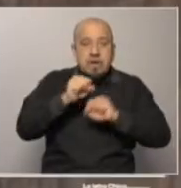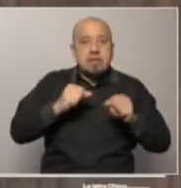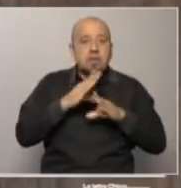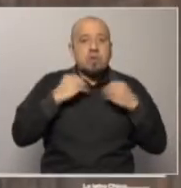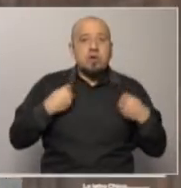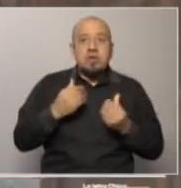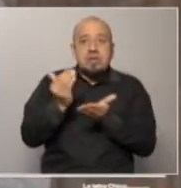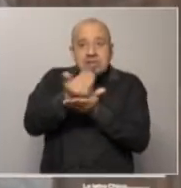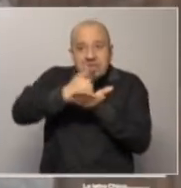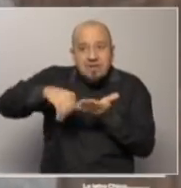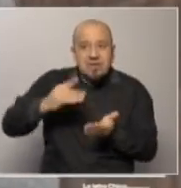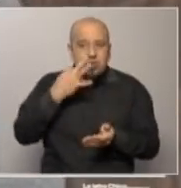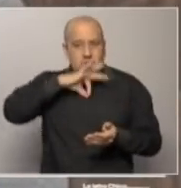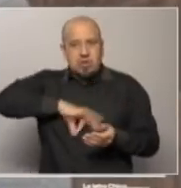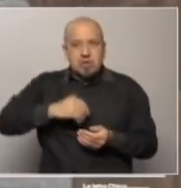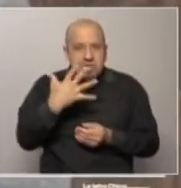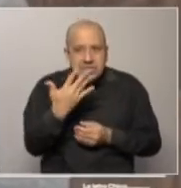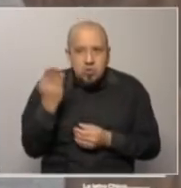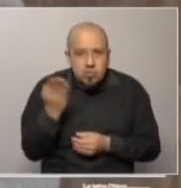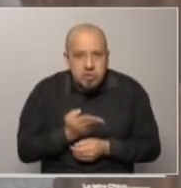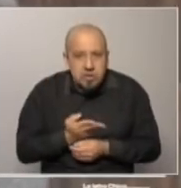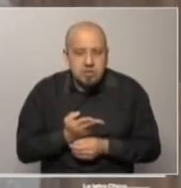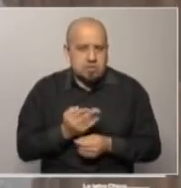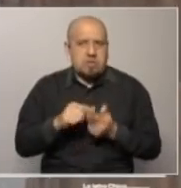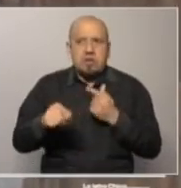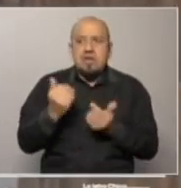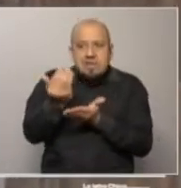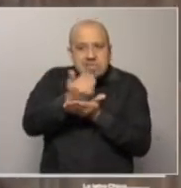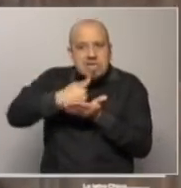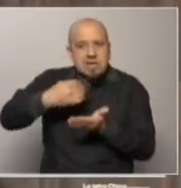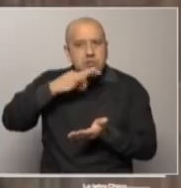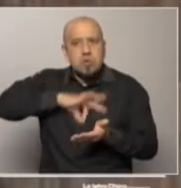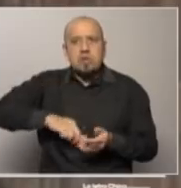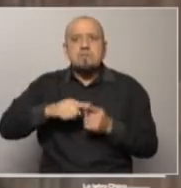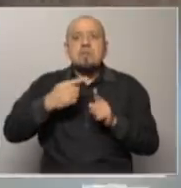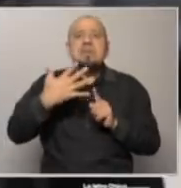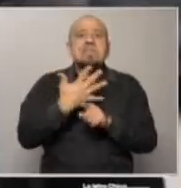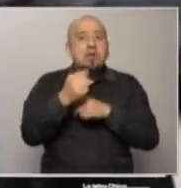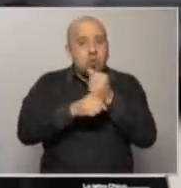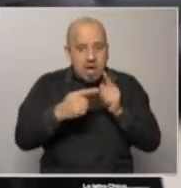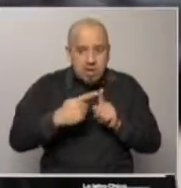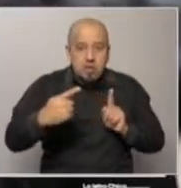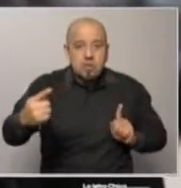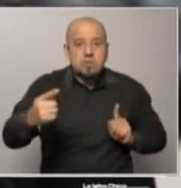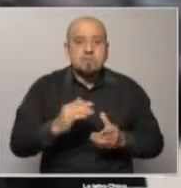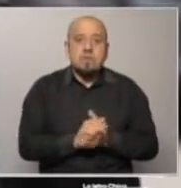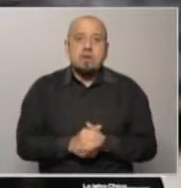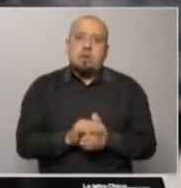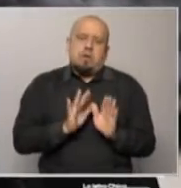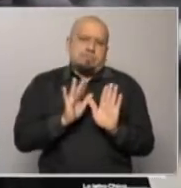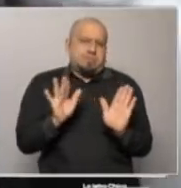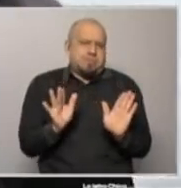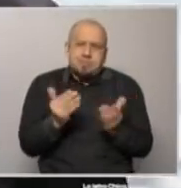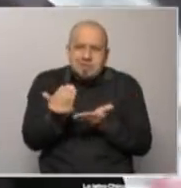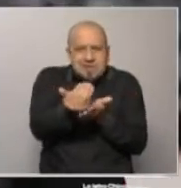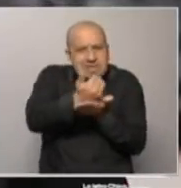ULTU, le bajan el salario 5% y mantienen esa quinta salarial durante todo el periodo de gobierno. Pero esto es un recorte salvaje.